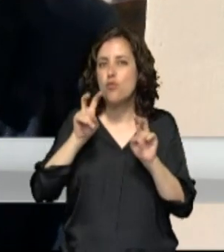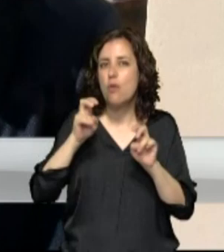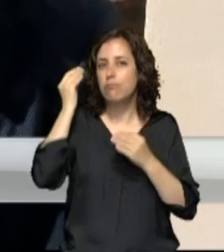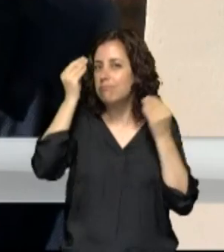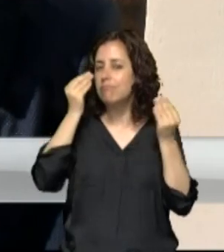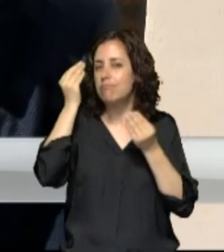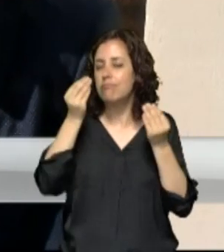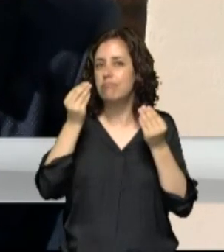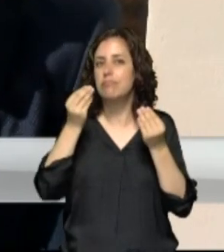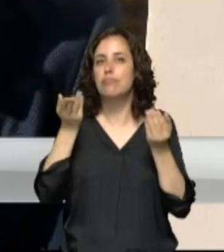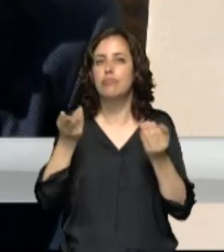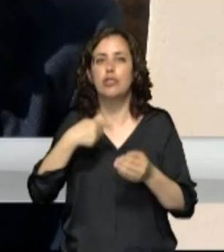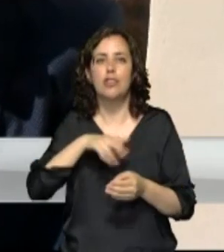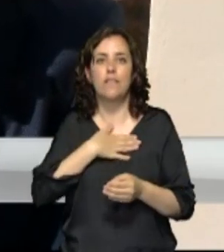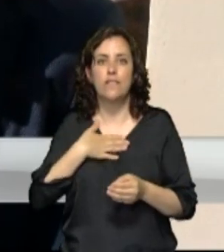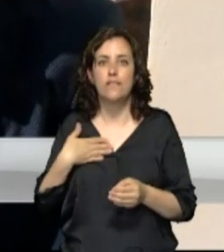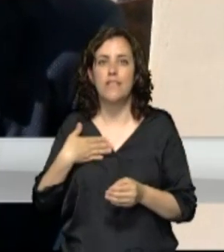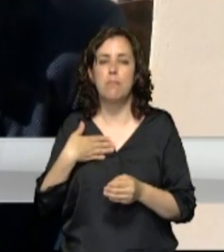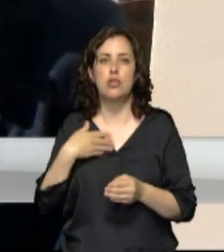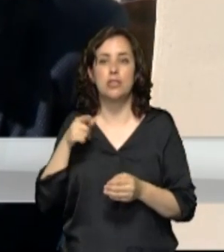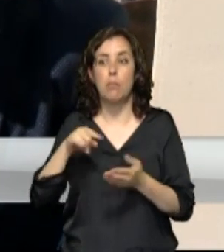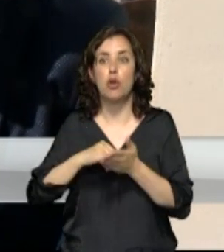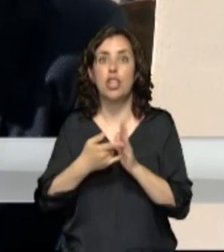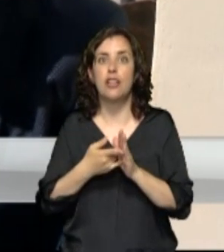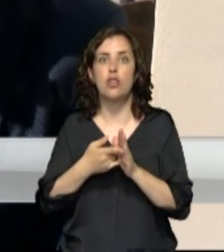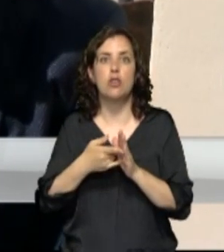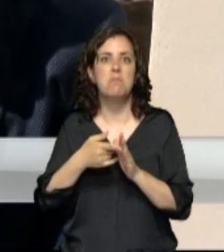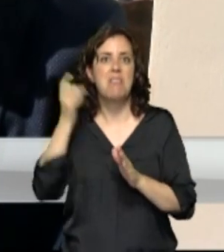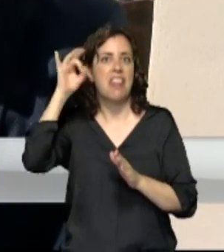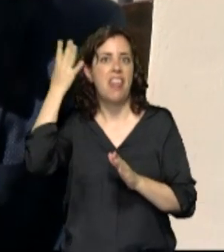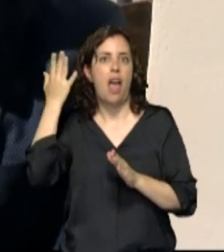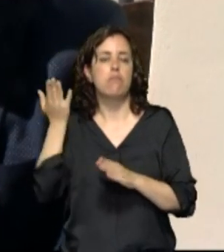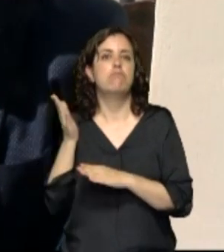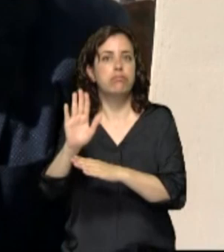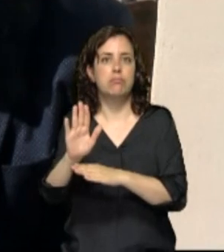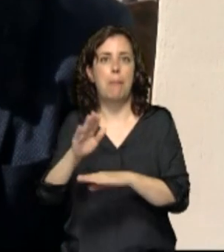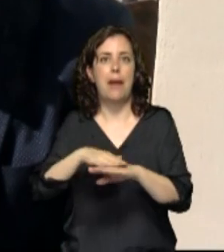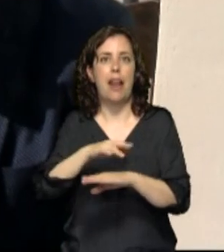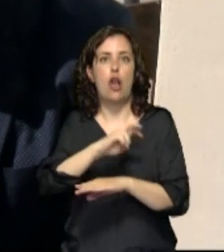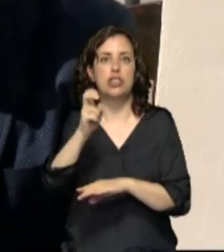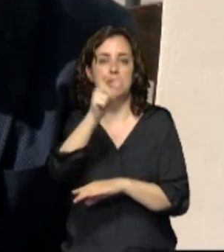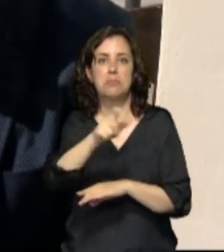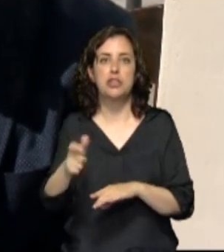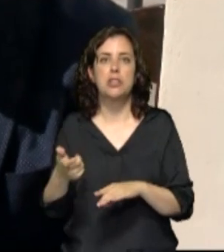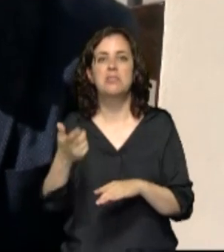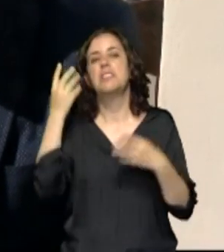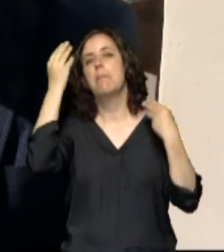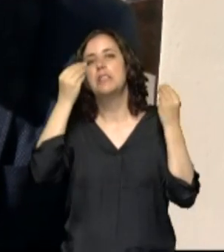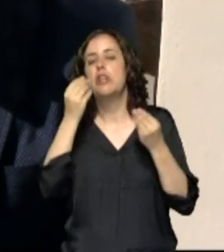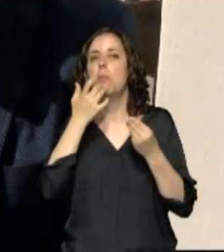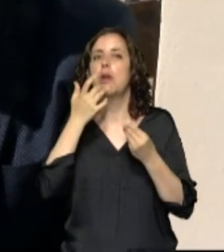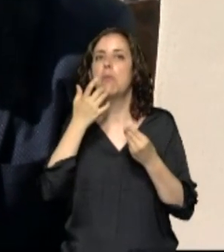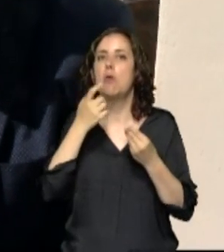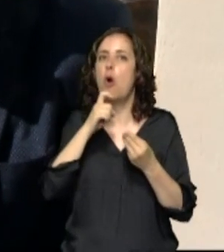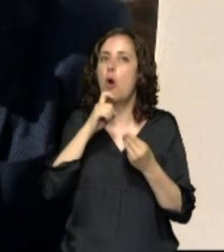queremos que este proyecto sirva de inspiración para todas esas personas que están pensando en montar